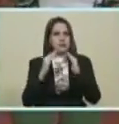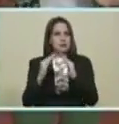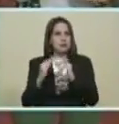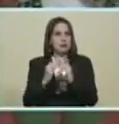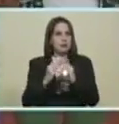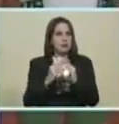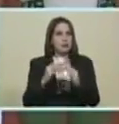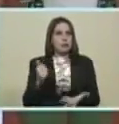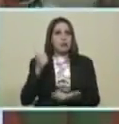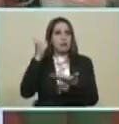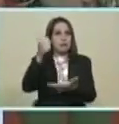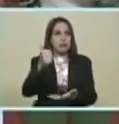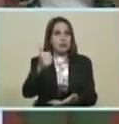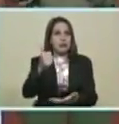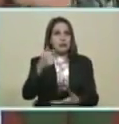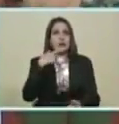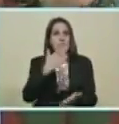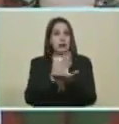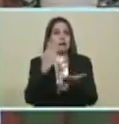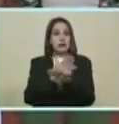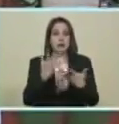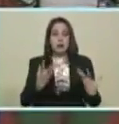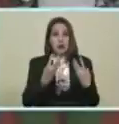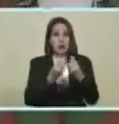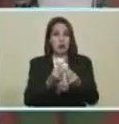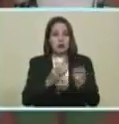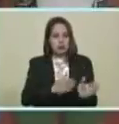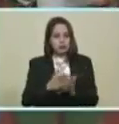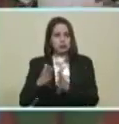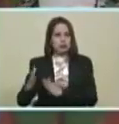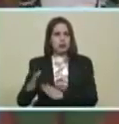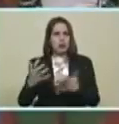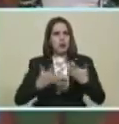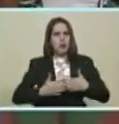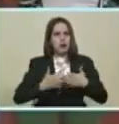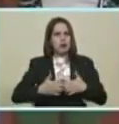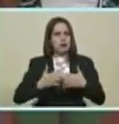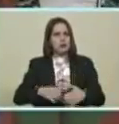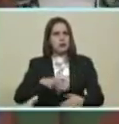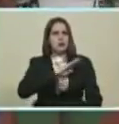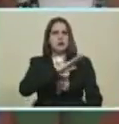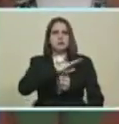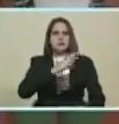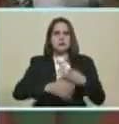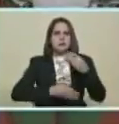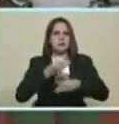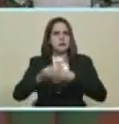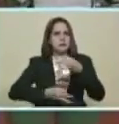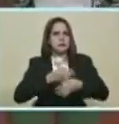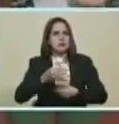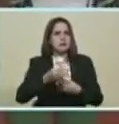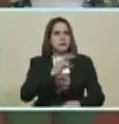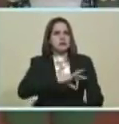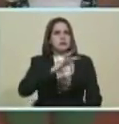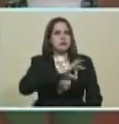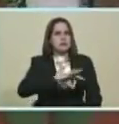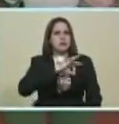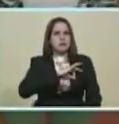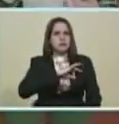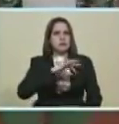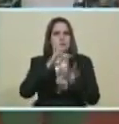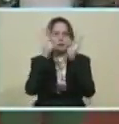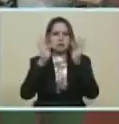del CLAP Robert más viva que nunca En esa juventud Que hoy se organiza En una empresa De propiedad social En una nueva fórmula En esa